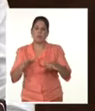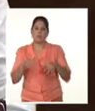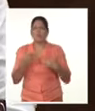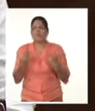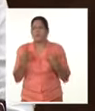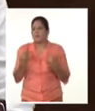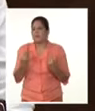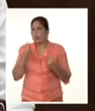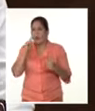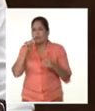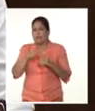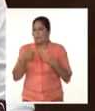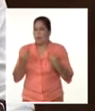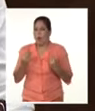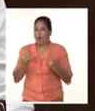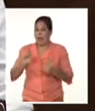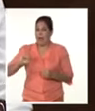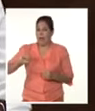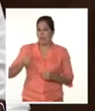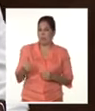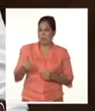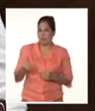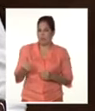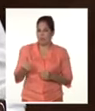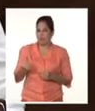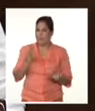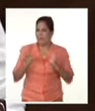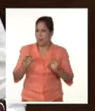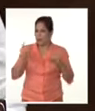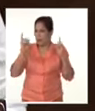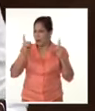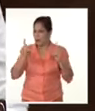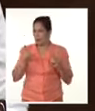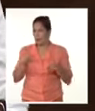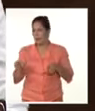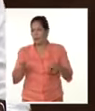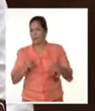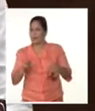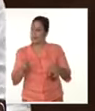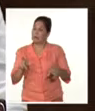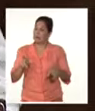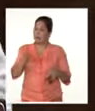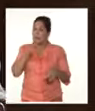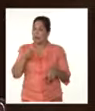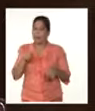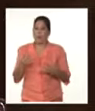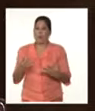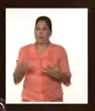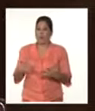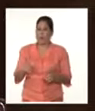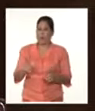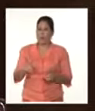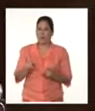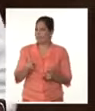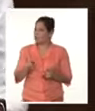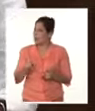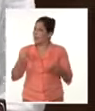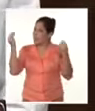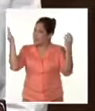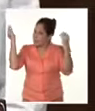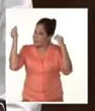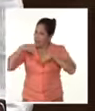en cuán rigurosos hemos sido en su aseguramiento político y administrativo, en su concreción, sin dejar de desconocer